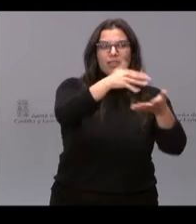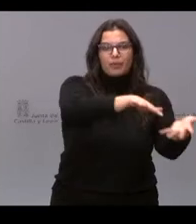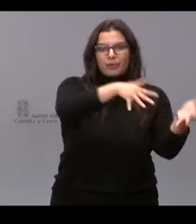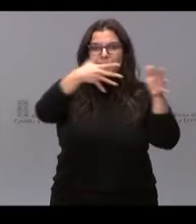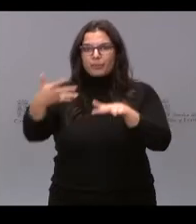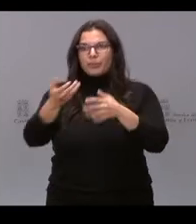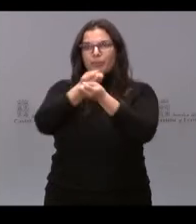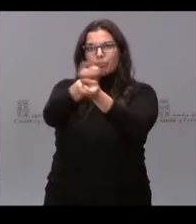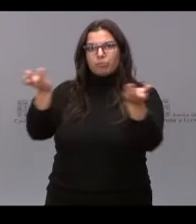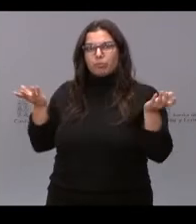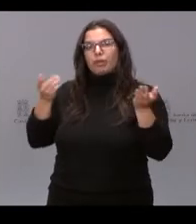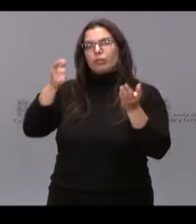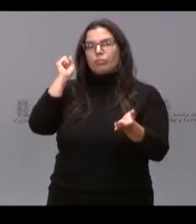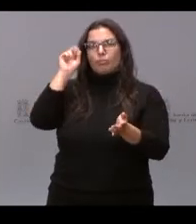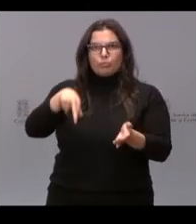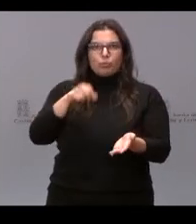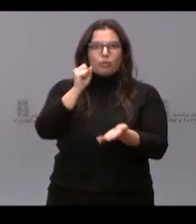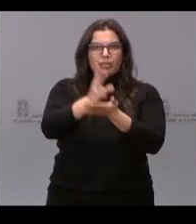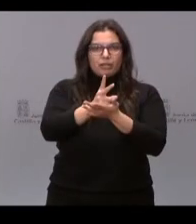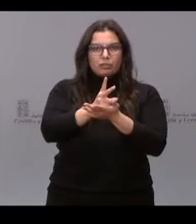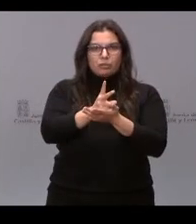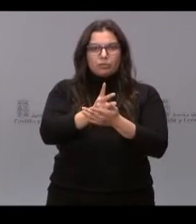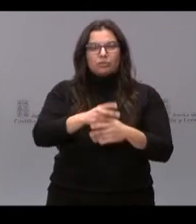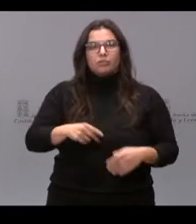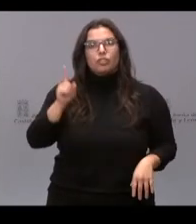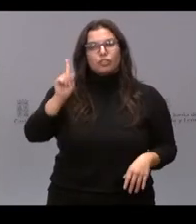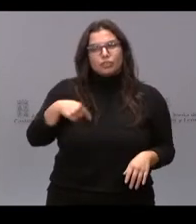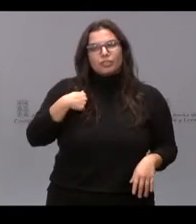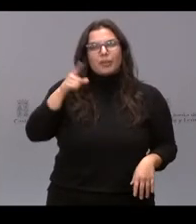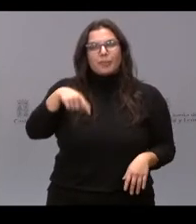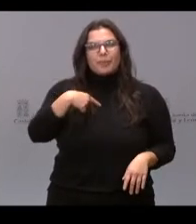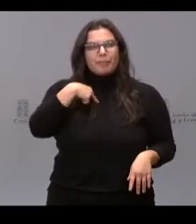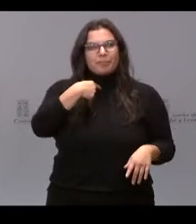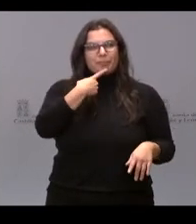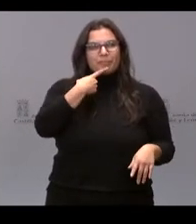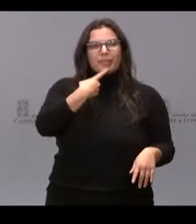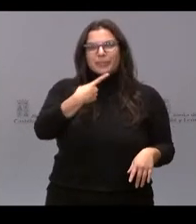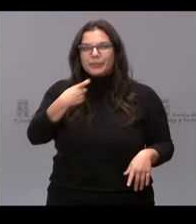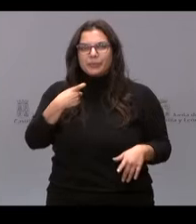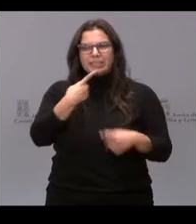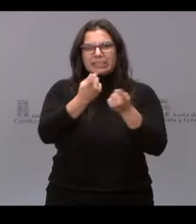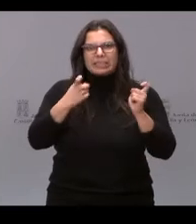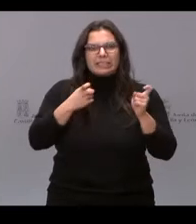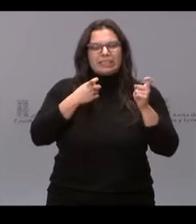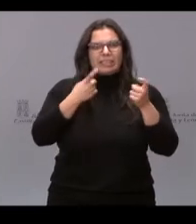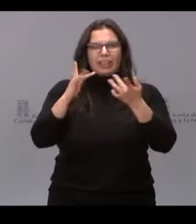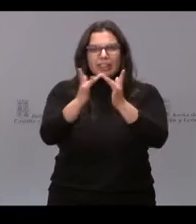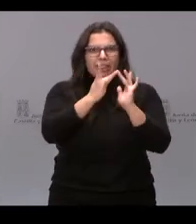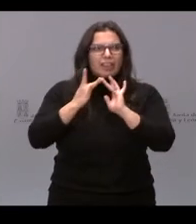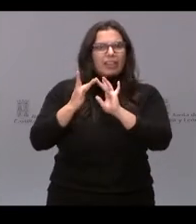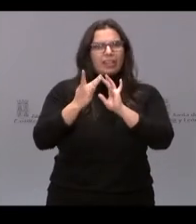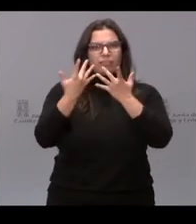iguales, es todo un reto. Yo también he sentido esas dificultades y necesidades de socializar y de